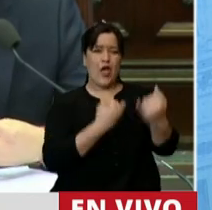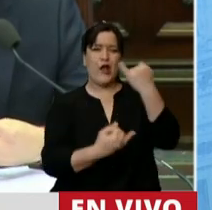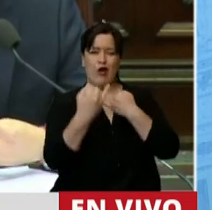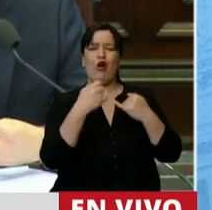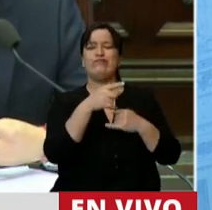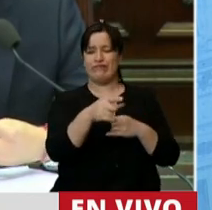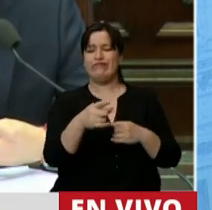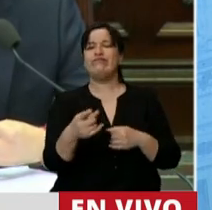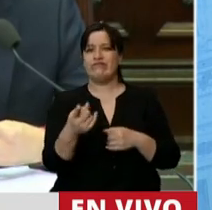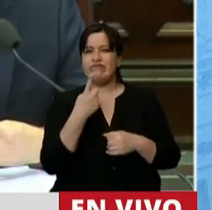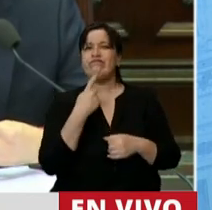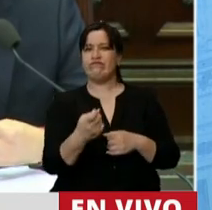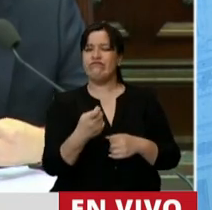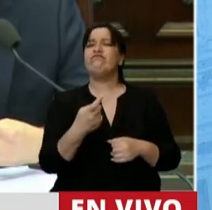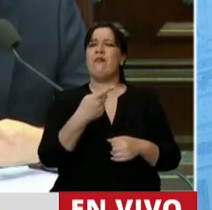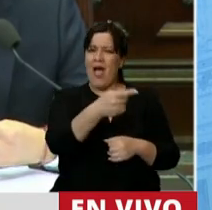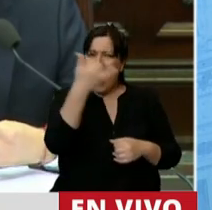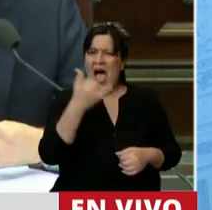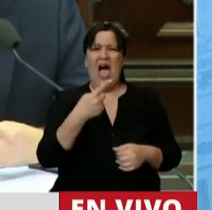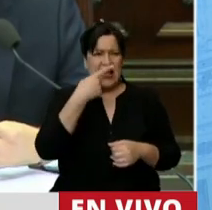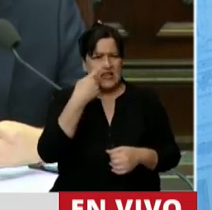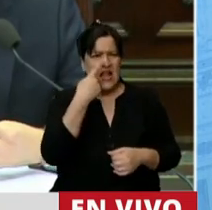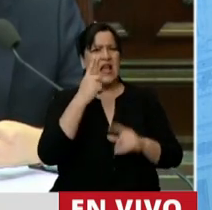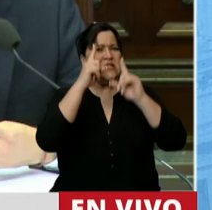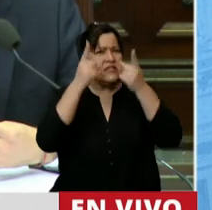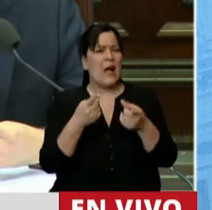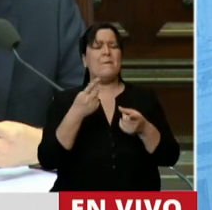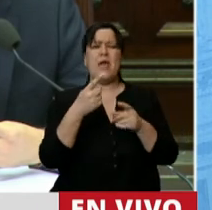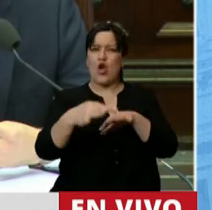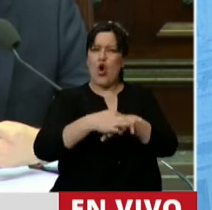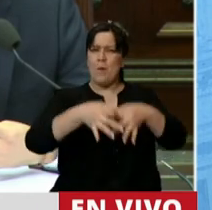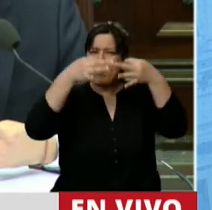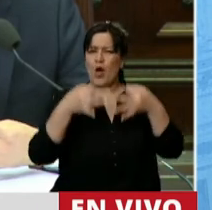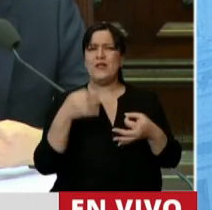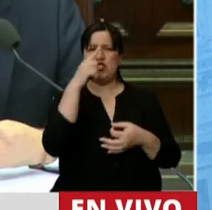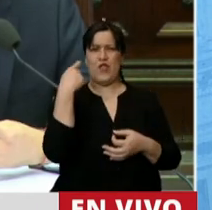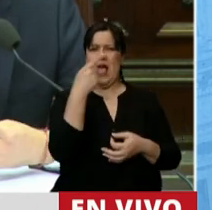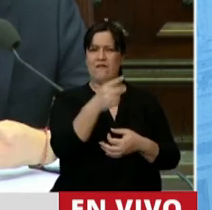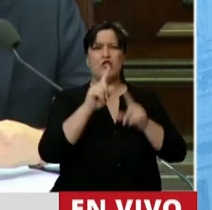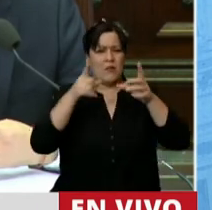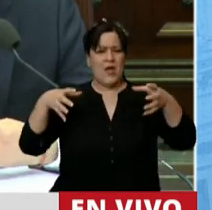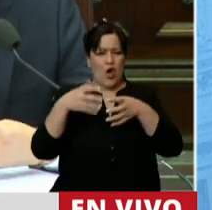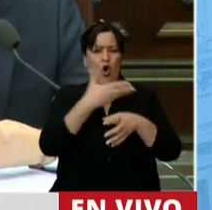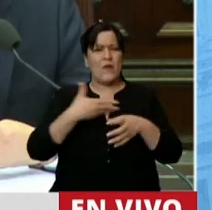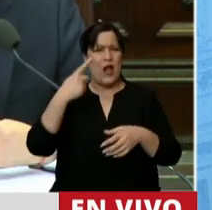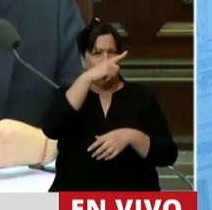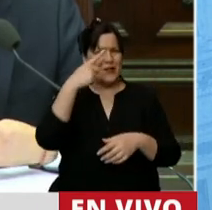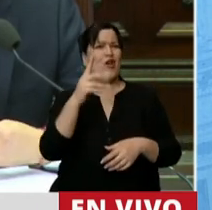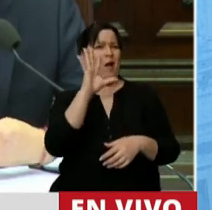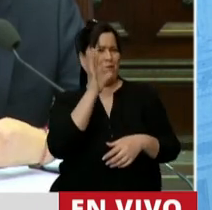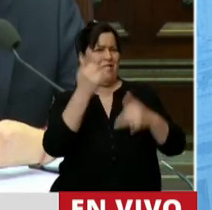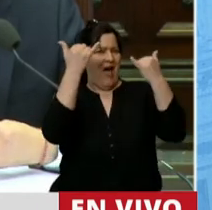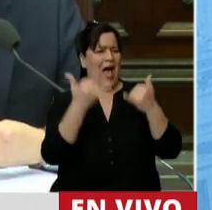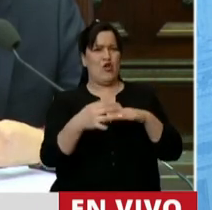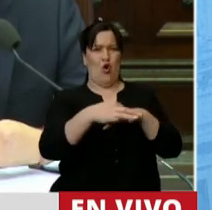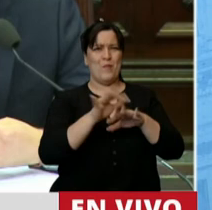el interés y el profundo compromiso de nuestro presidente Alberto Fernández y de nuestro gobierno nacional. A lo largo de todo el